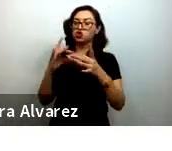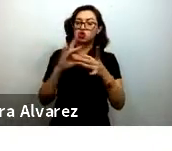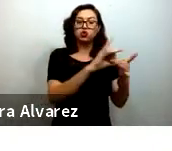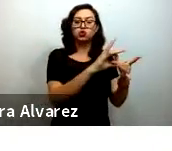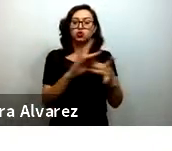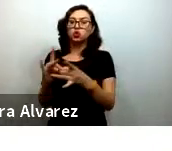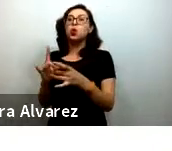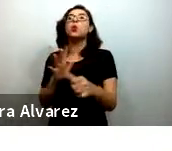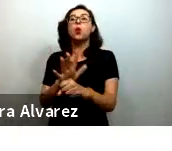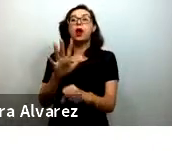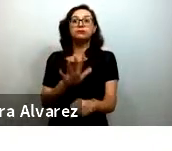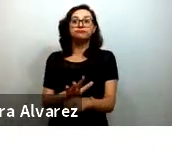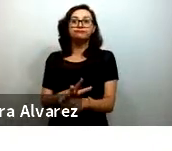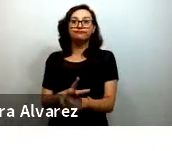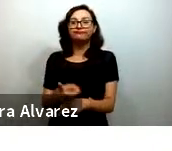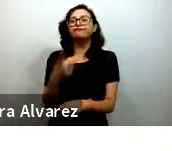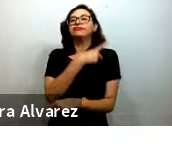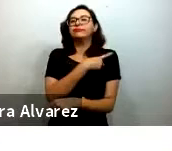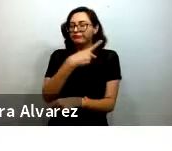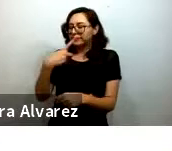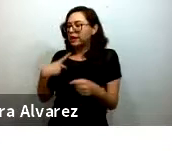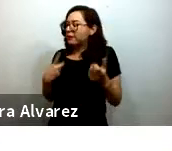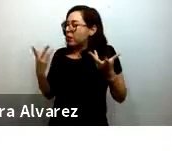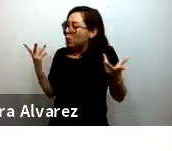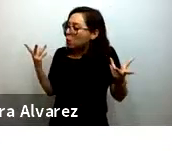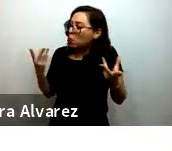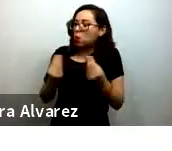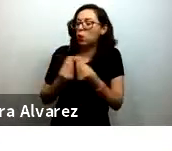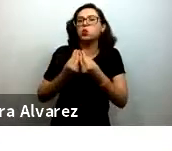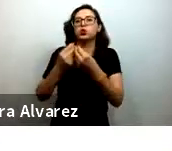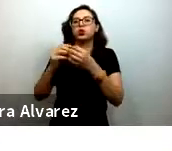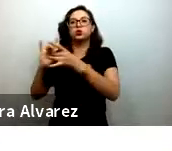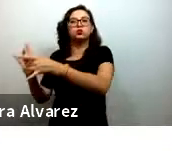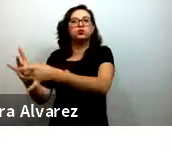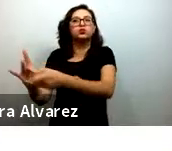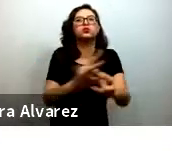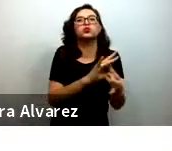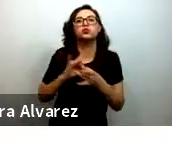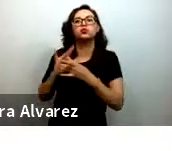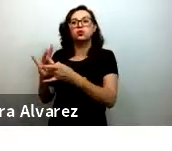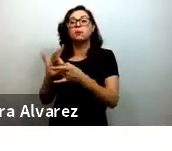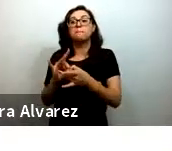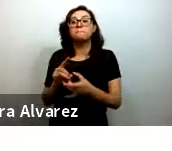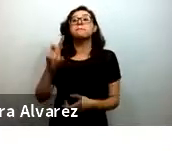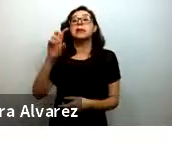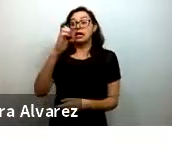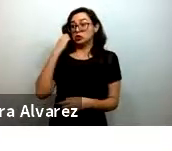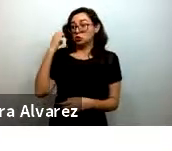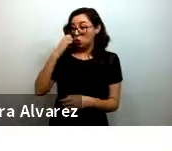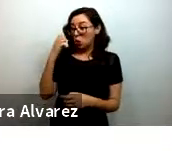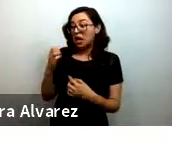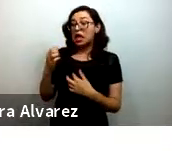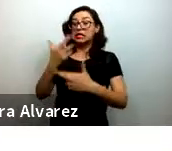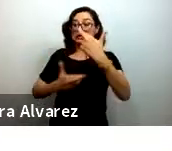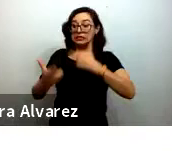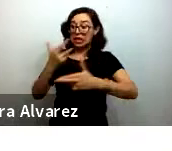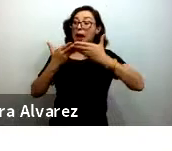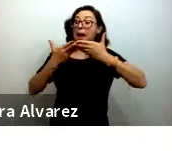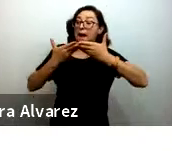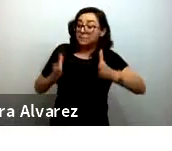alianzas. Es claro que la reapertura se necesita consultar, hay que